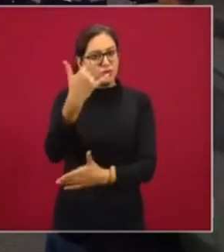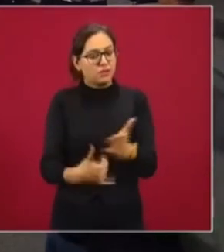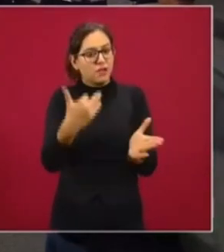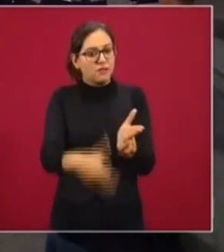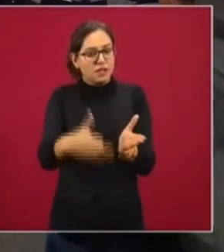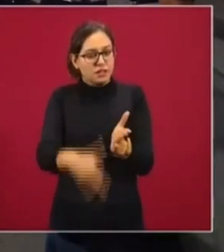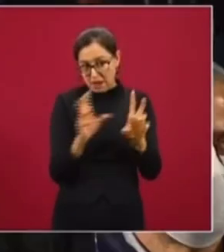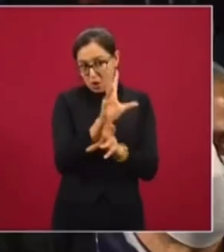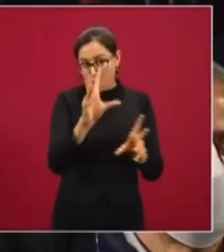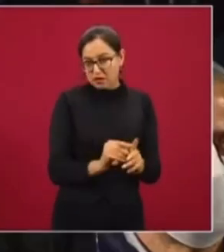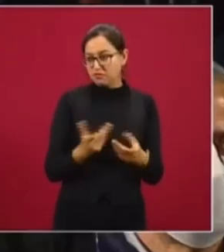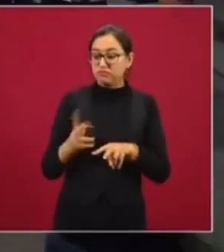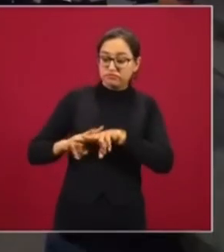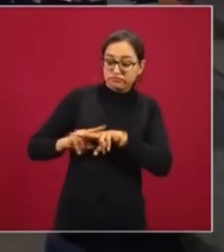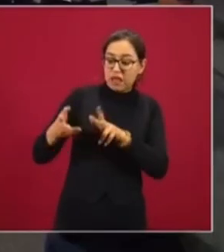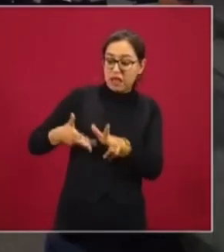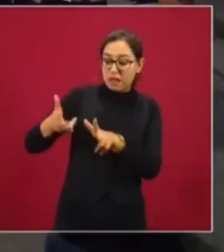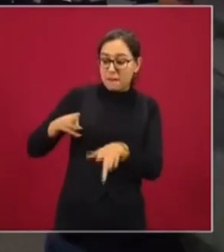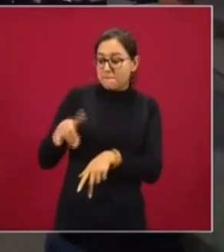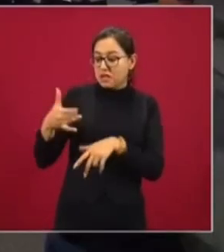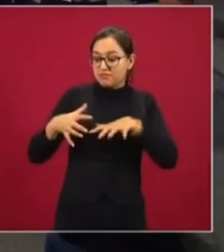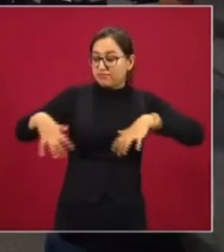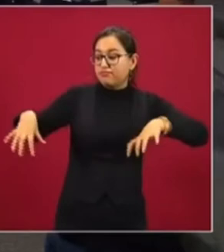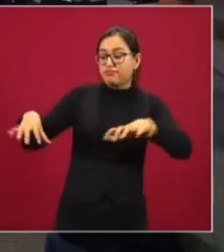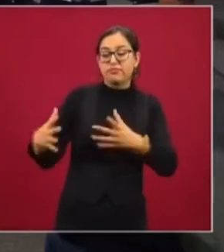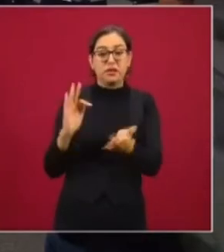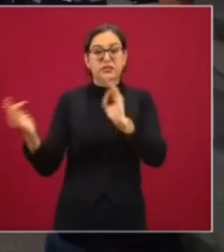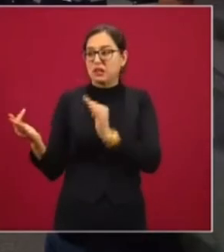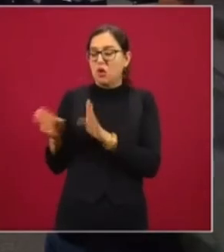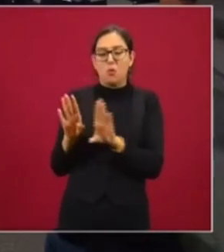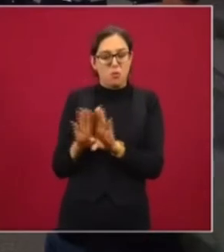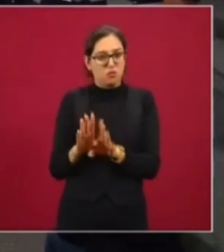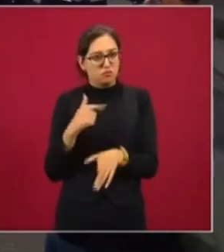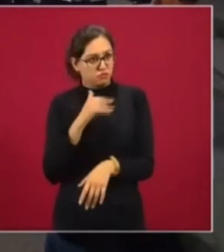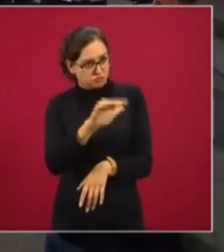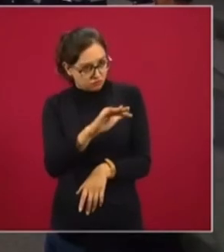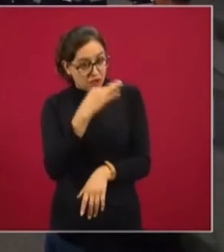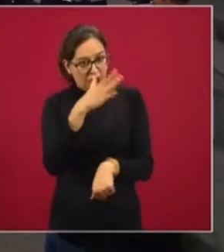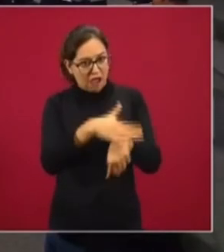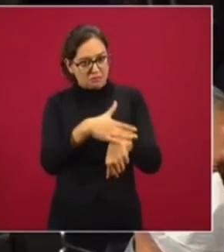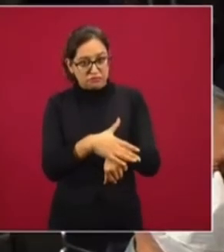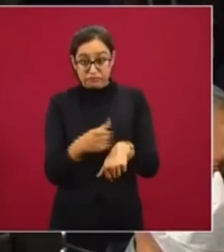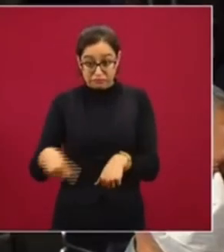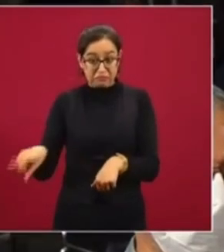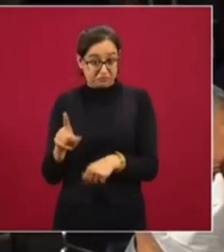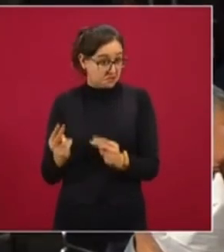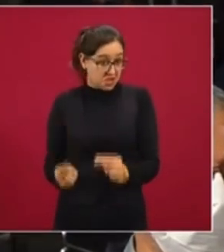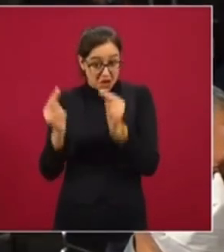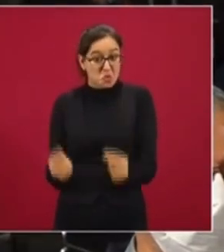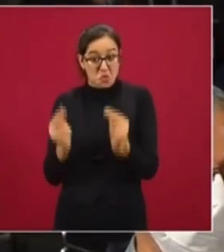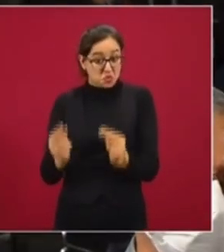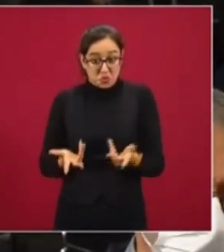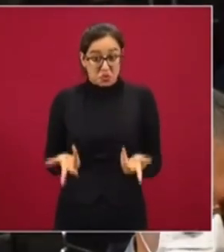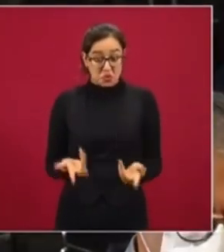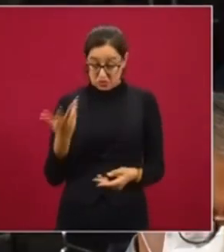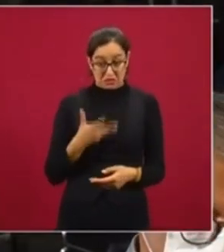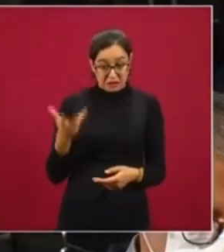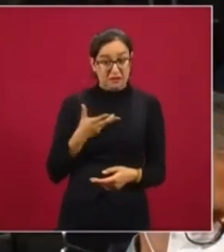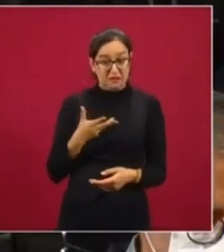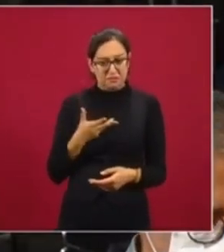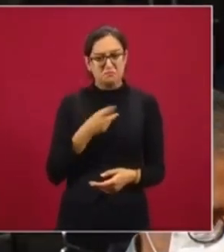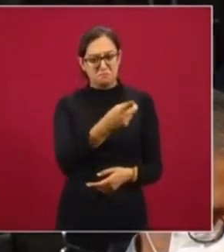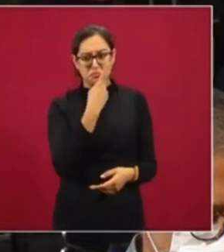los pueblos de desarrollo, que él me confirmó a pregunta expresa, le dije, el proyecto del Tren Maya, por tanto es un proyecto capitalista, como usted lo está señalando en su declaración,